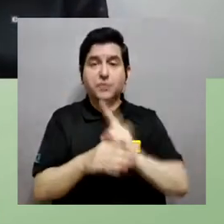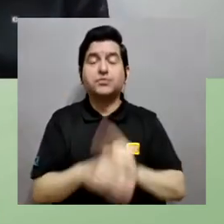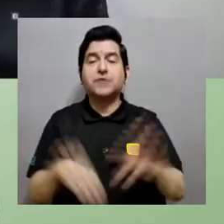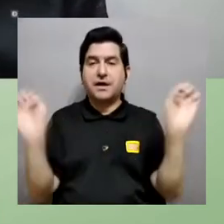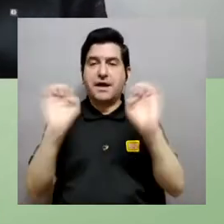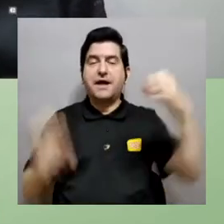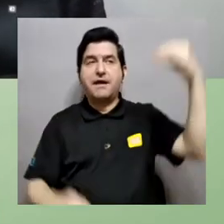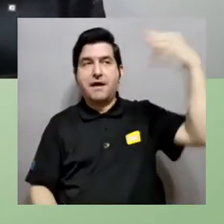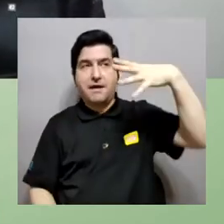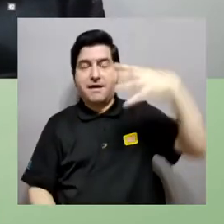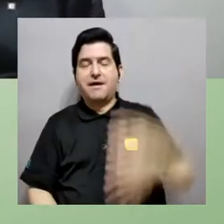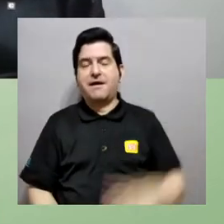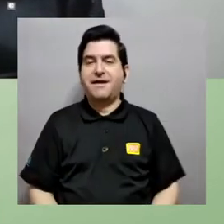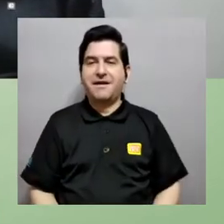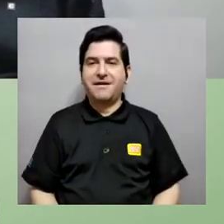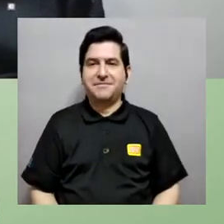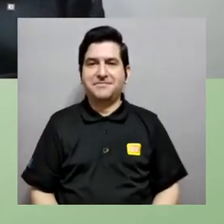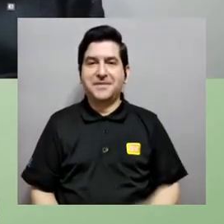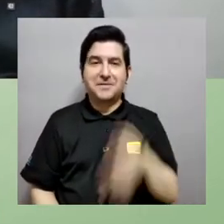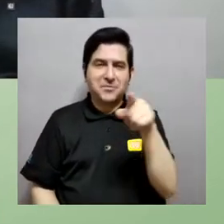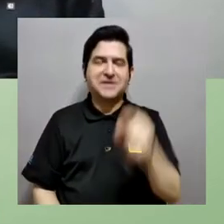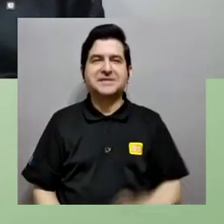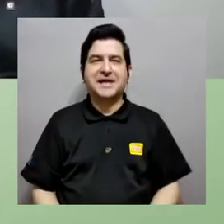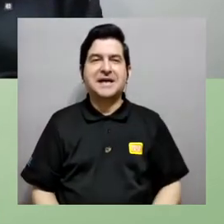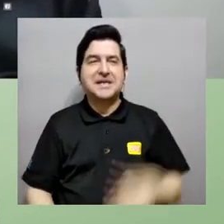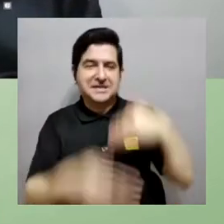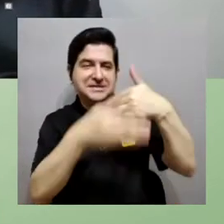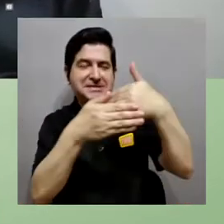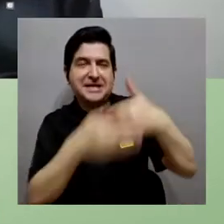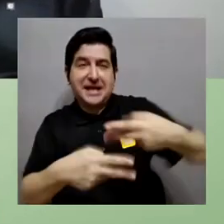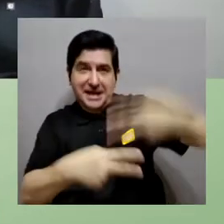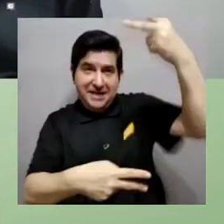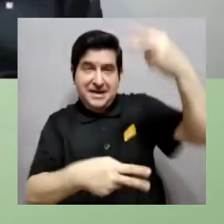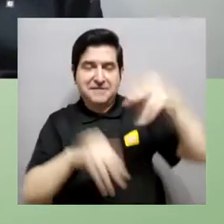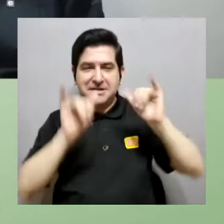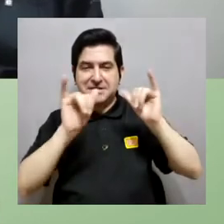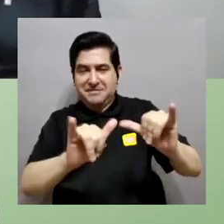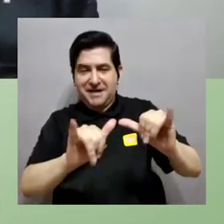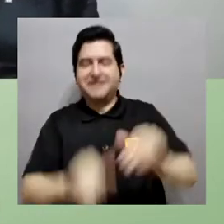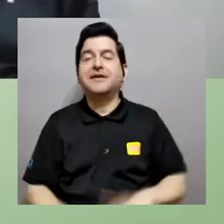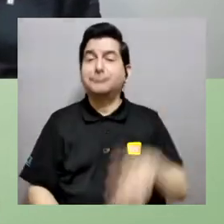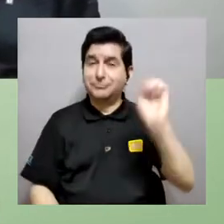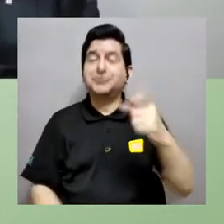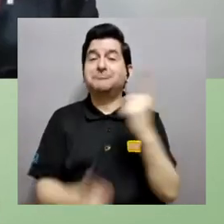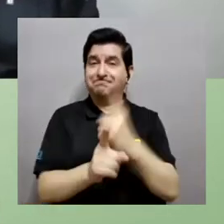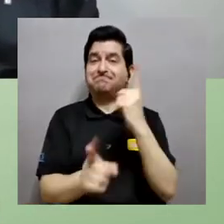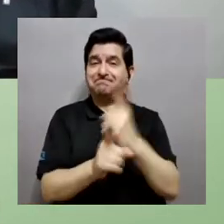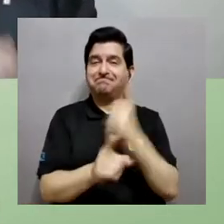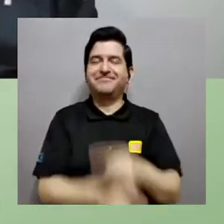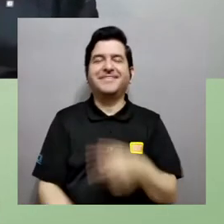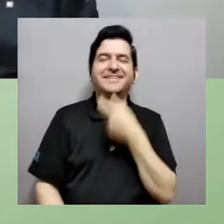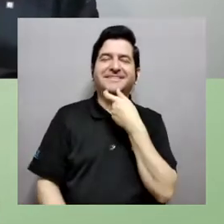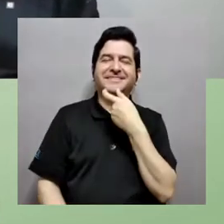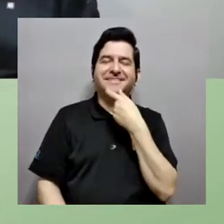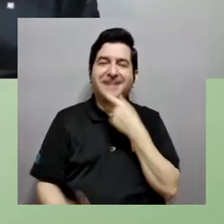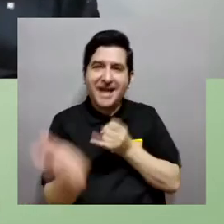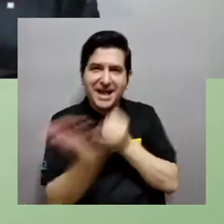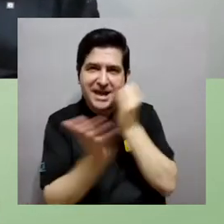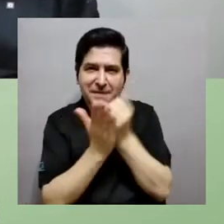Energía solar sería lo ideal. Sí, que hay bacterias que pueden utilizar la energía del sol también. Lo dejamos un rato ahí al lado de la ventana.